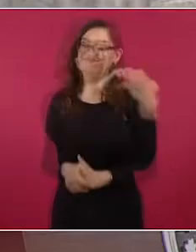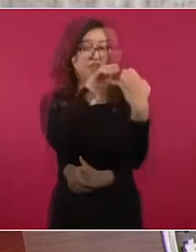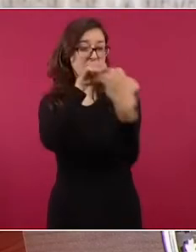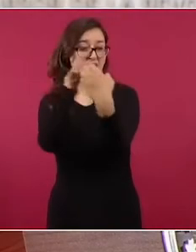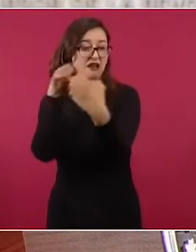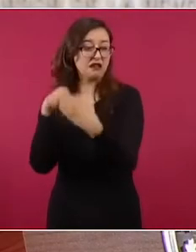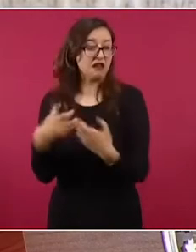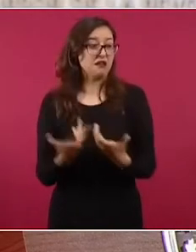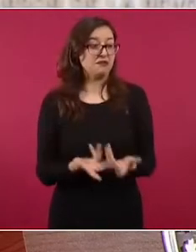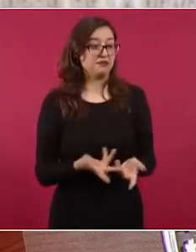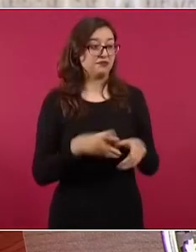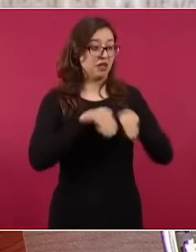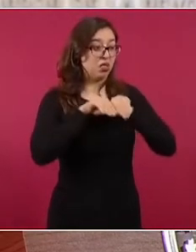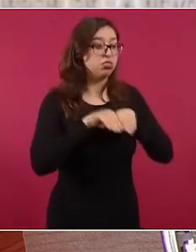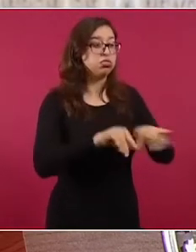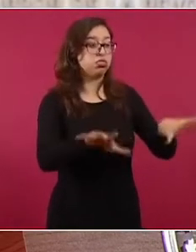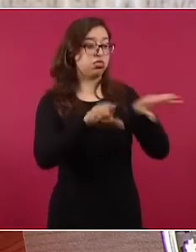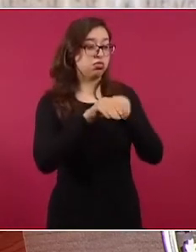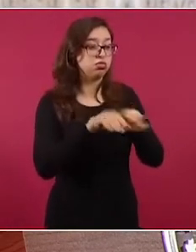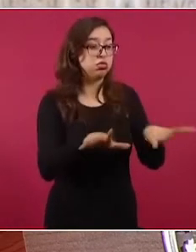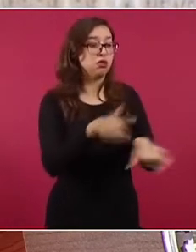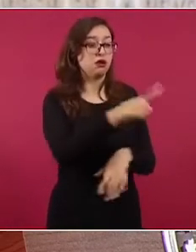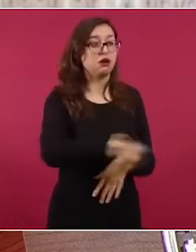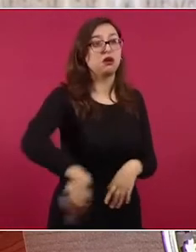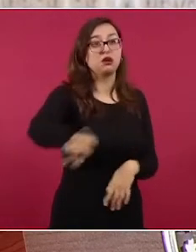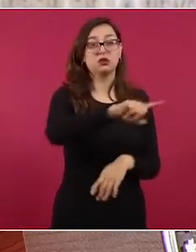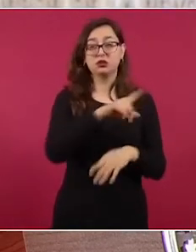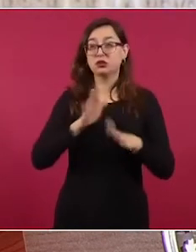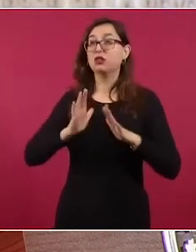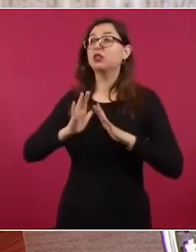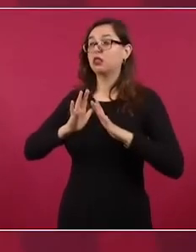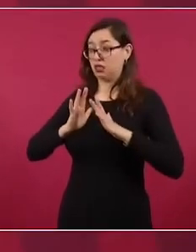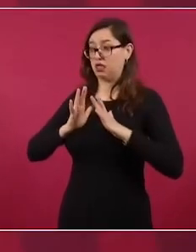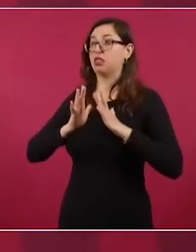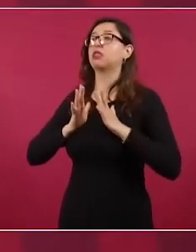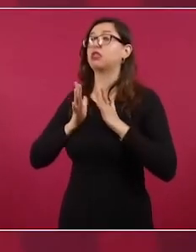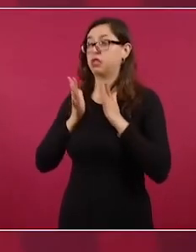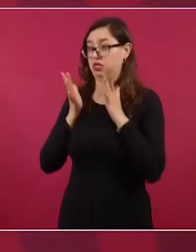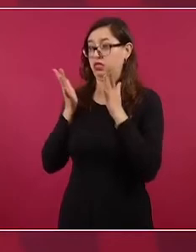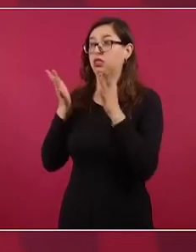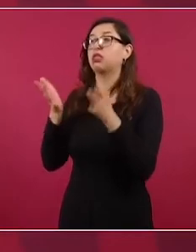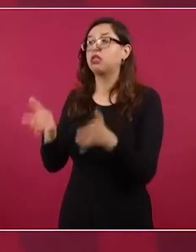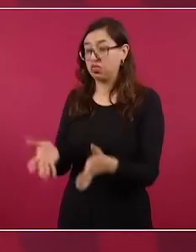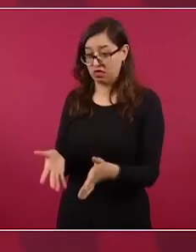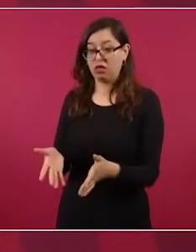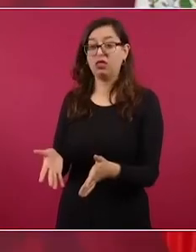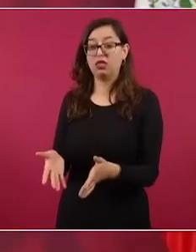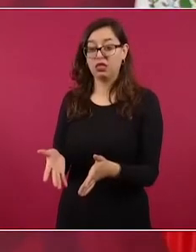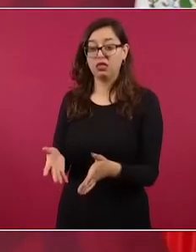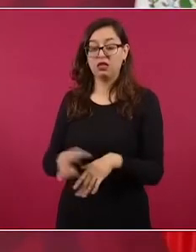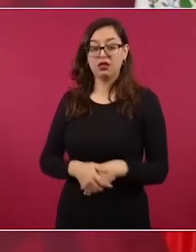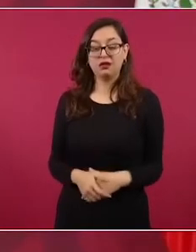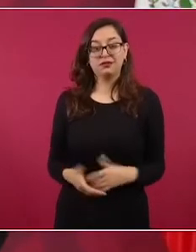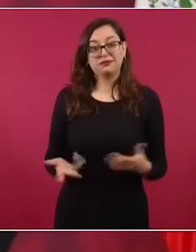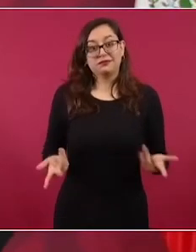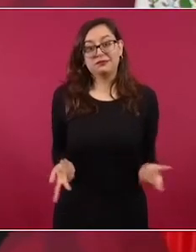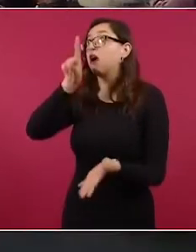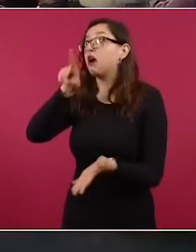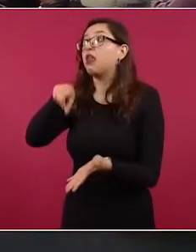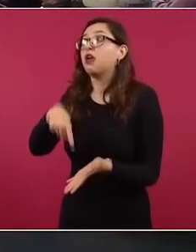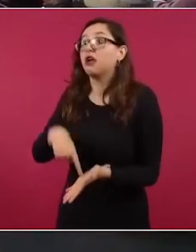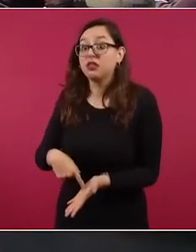Entonces, los engañados, muchos